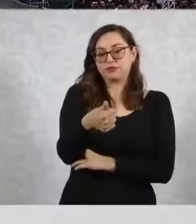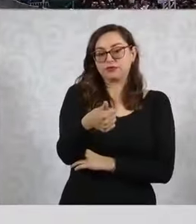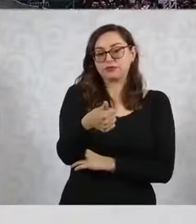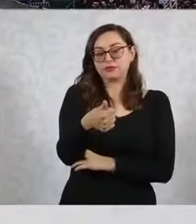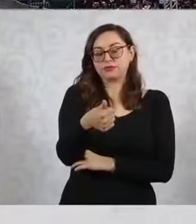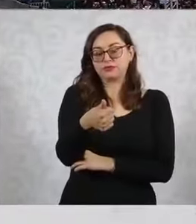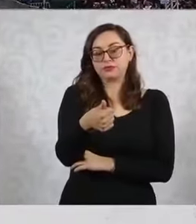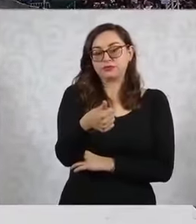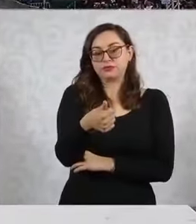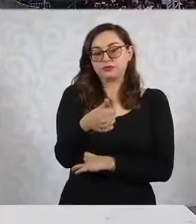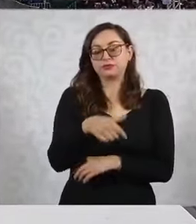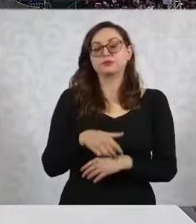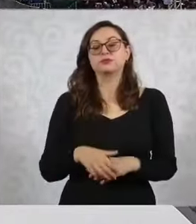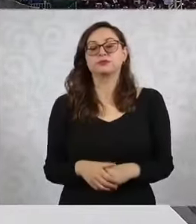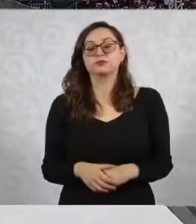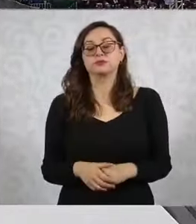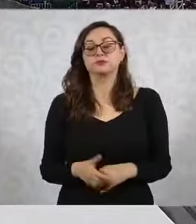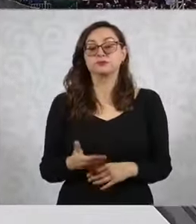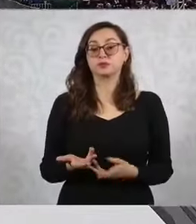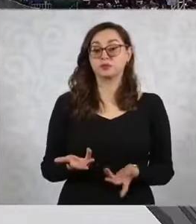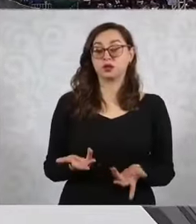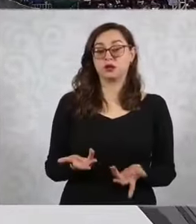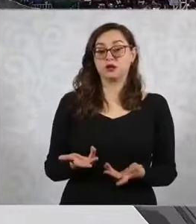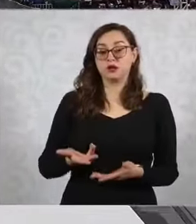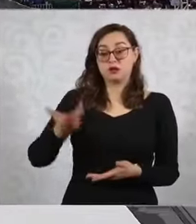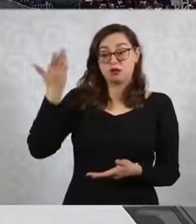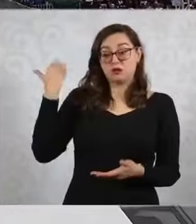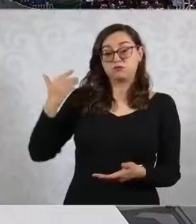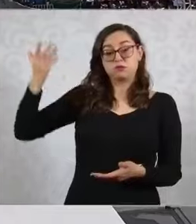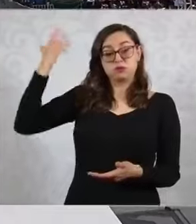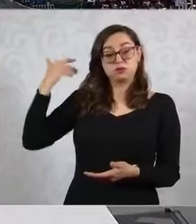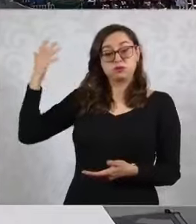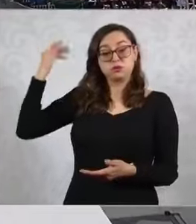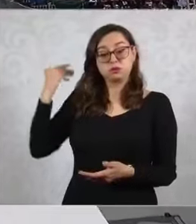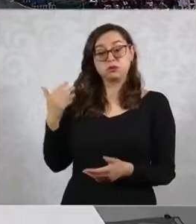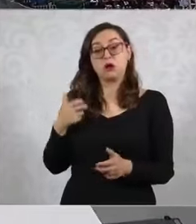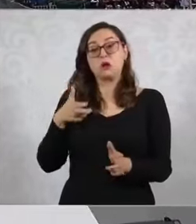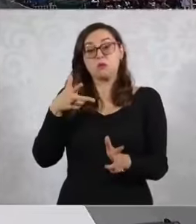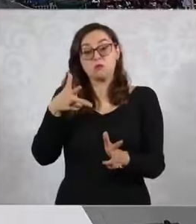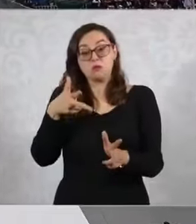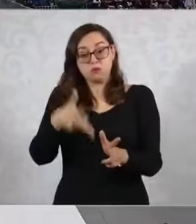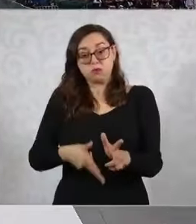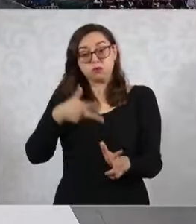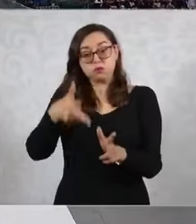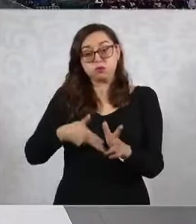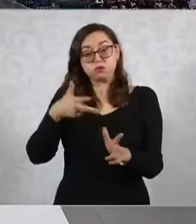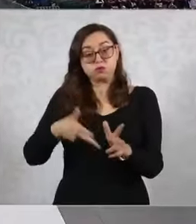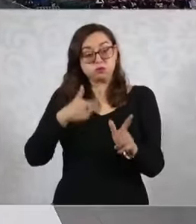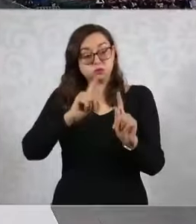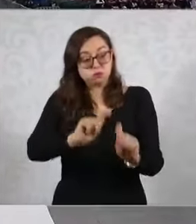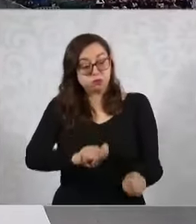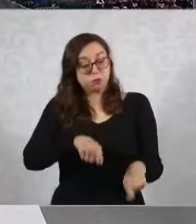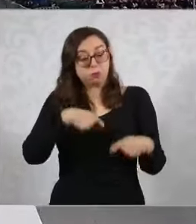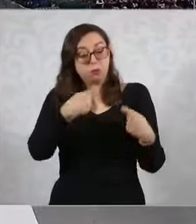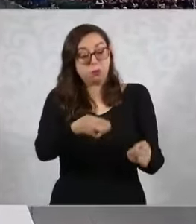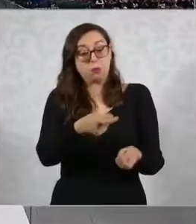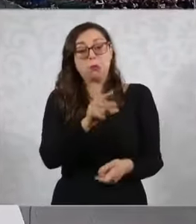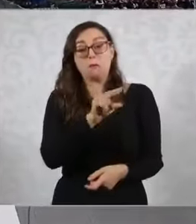Después de las privatizaciones de los ferrocarriles que se llevaron a cabo en el pasado,